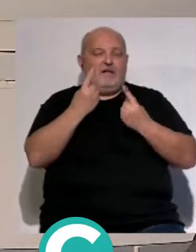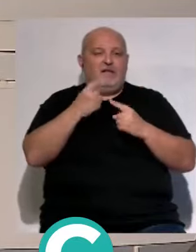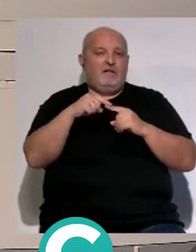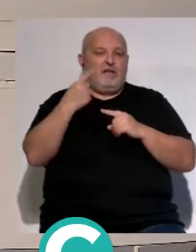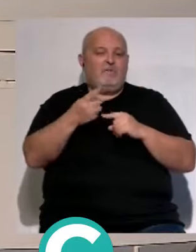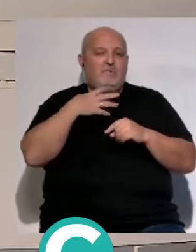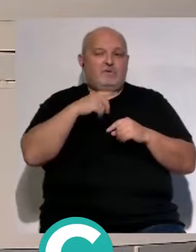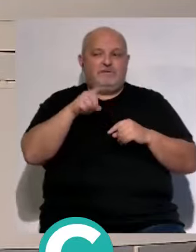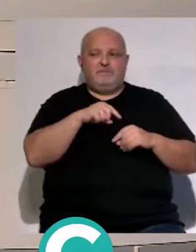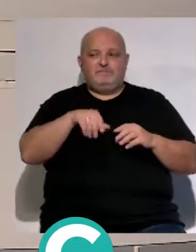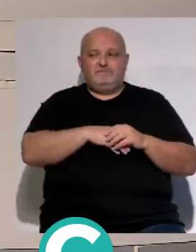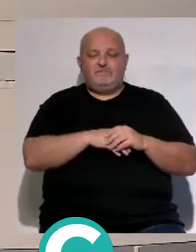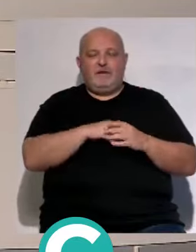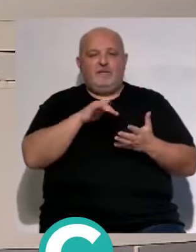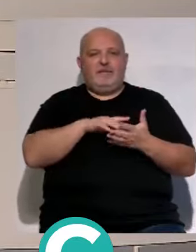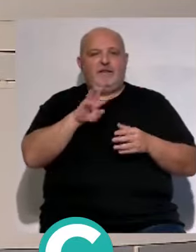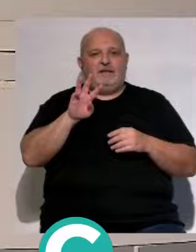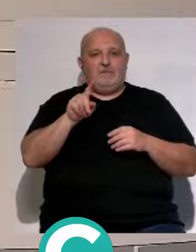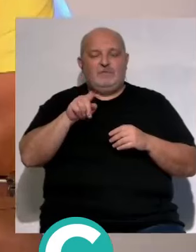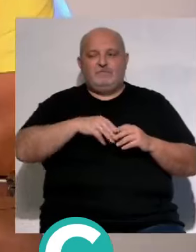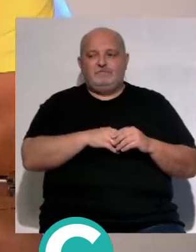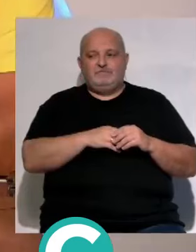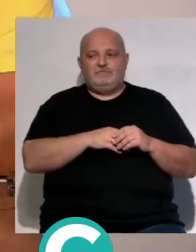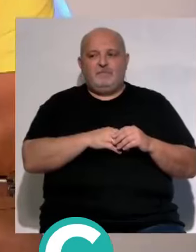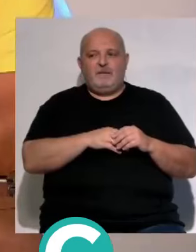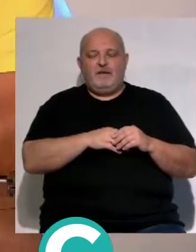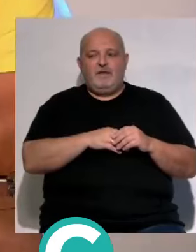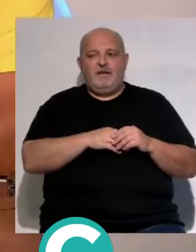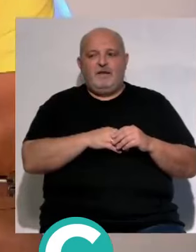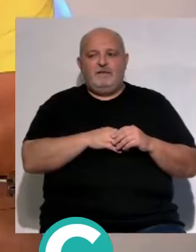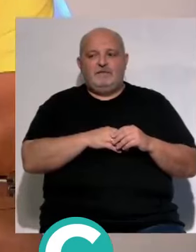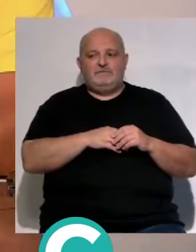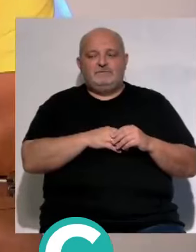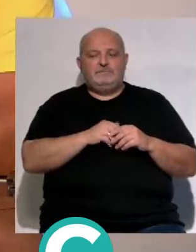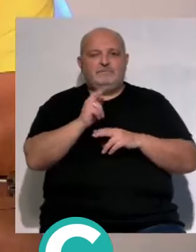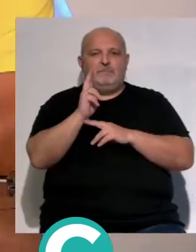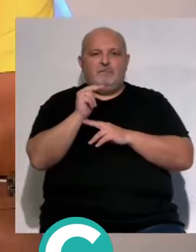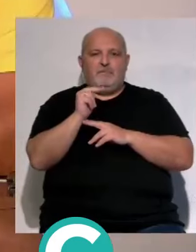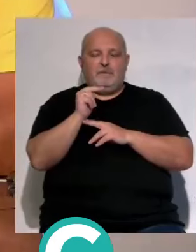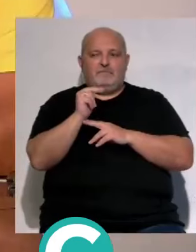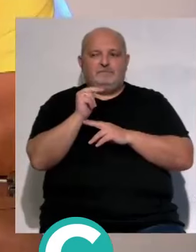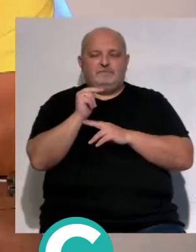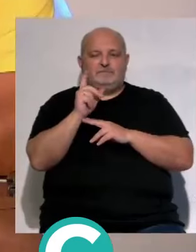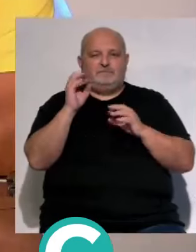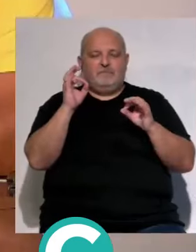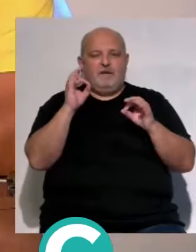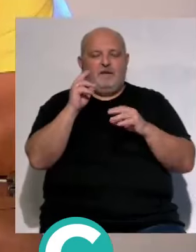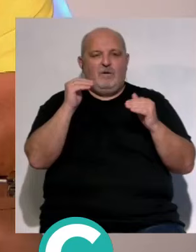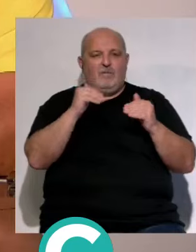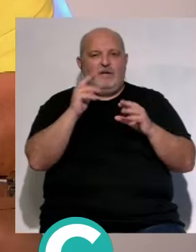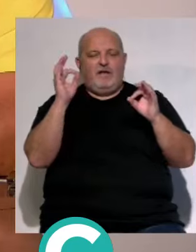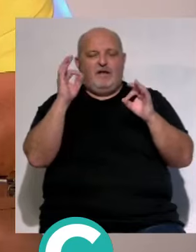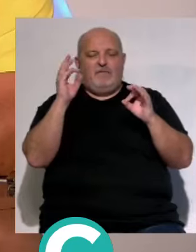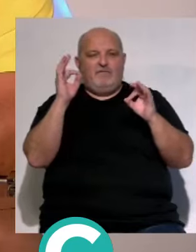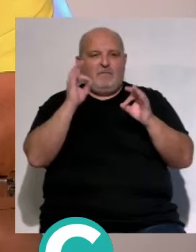posterior veremos a ver si es posible día 31 que cae en viernes el día 1 ayer la madrugada del jueves al viernes la final de